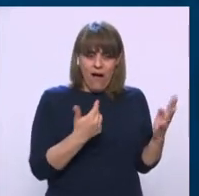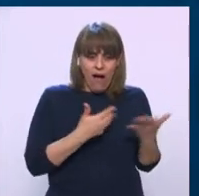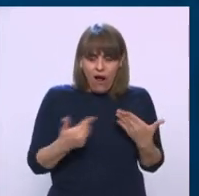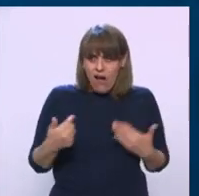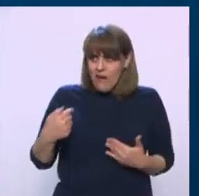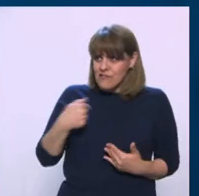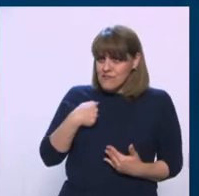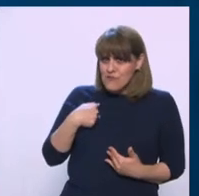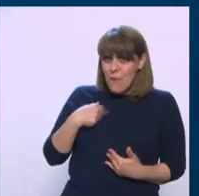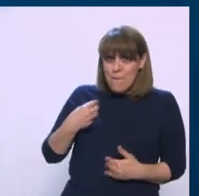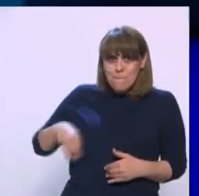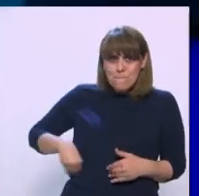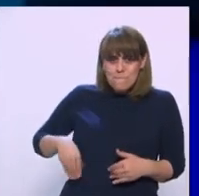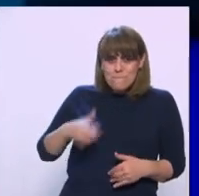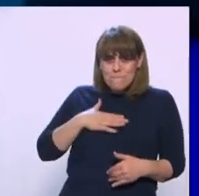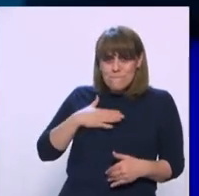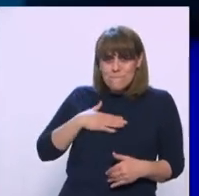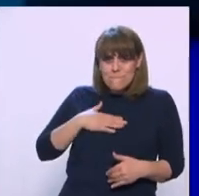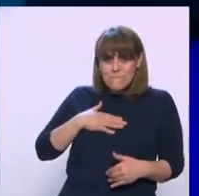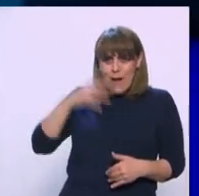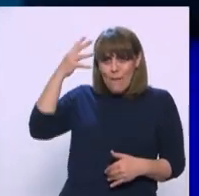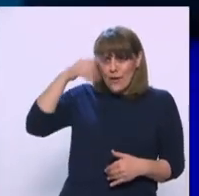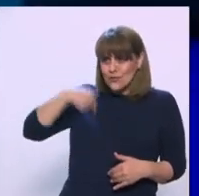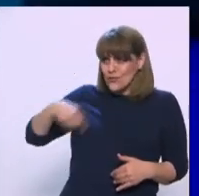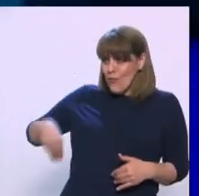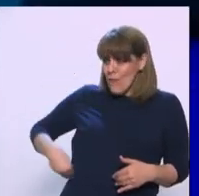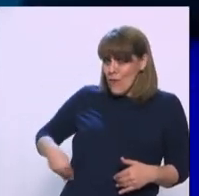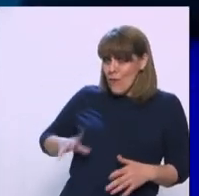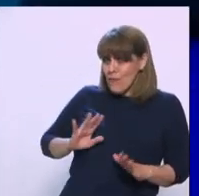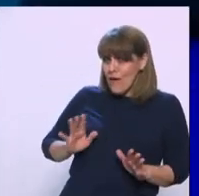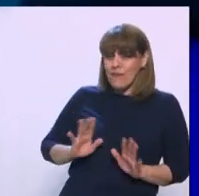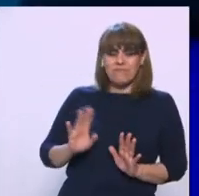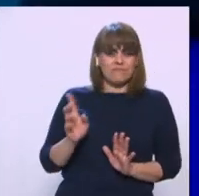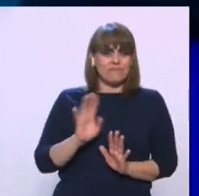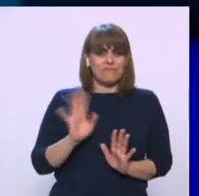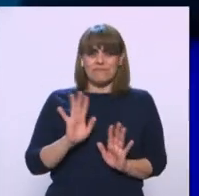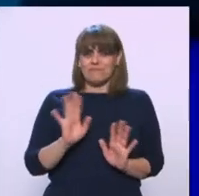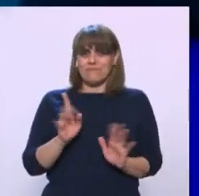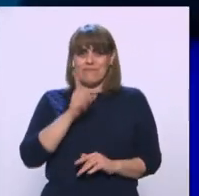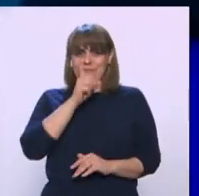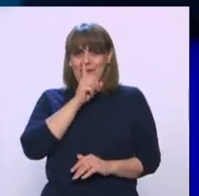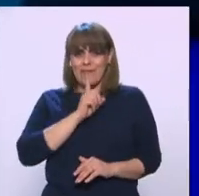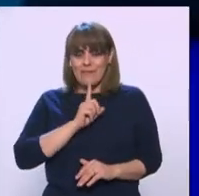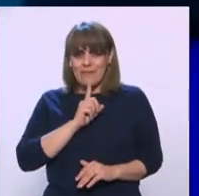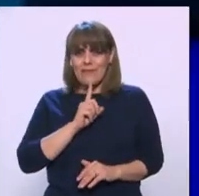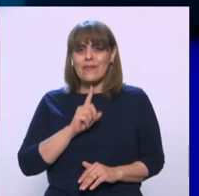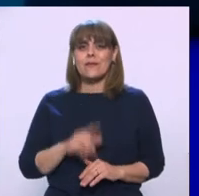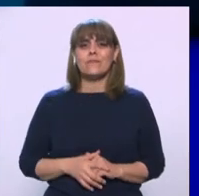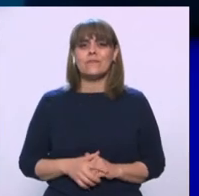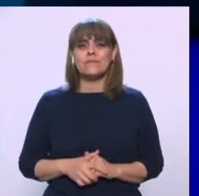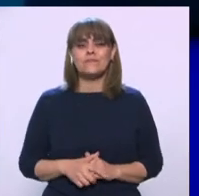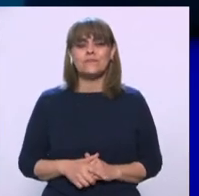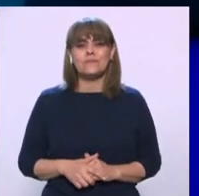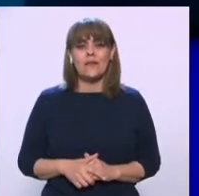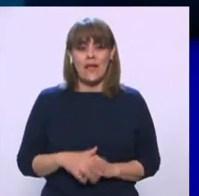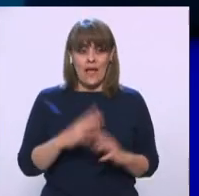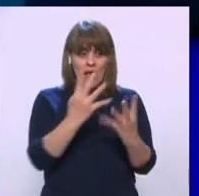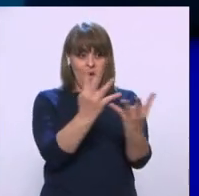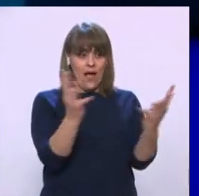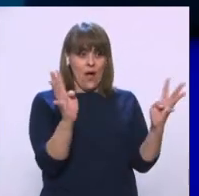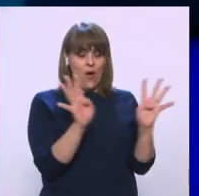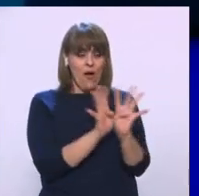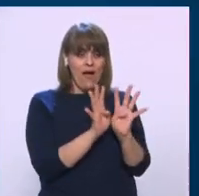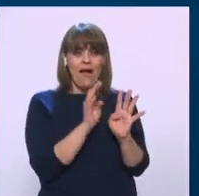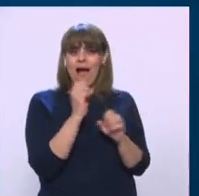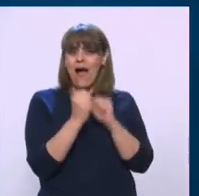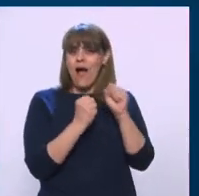Dicen que fue el presidente Trump. Pero eso no es cierto. Ya se dio una investigación y se dijo que esas jaulas se hicieron